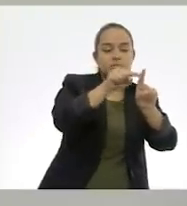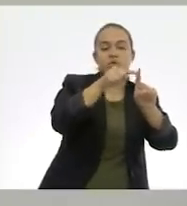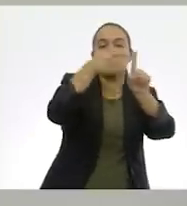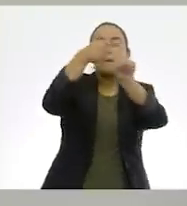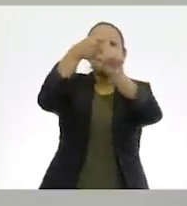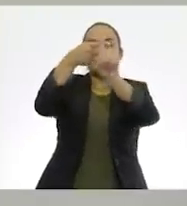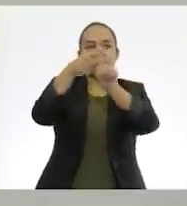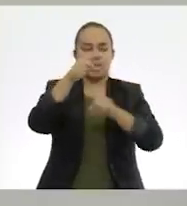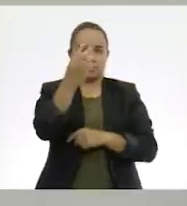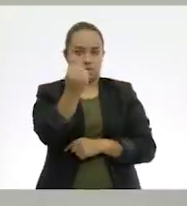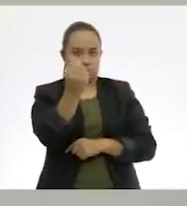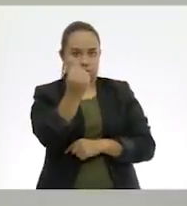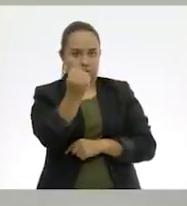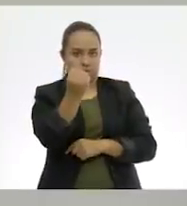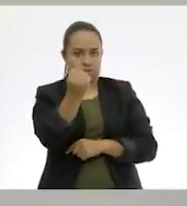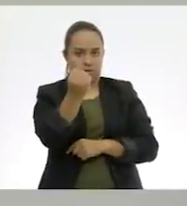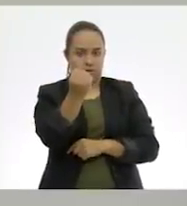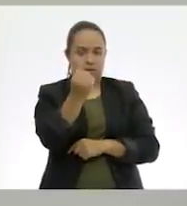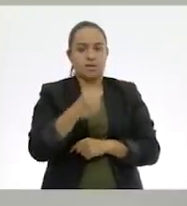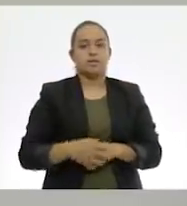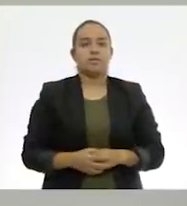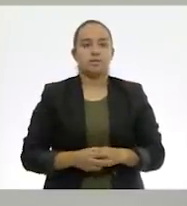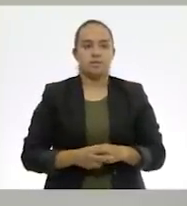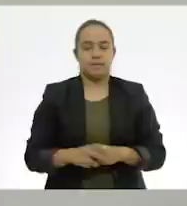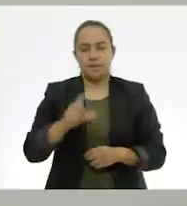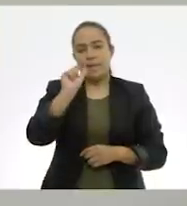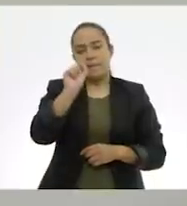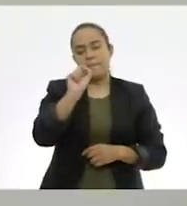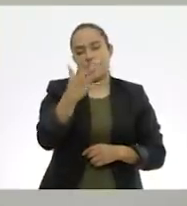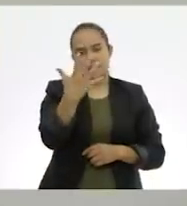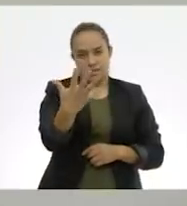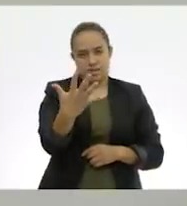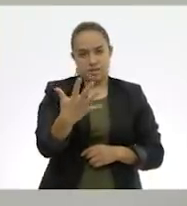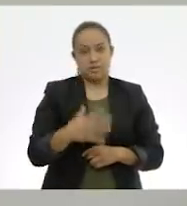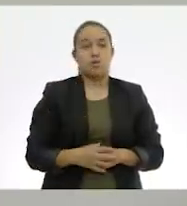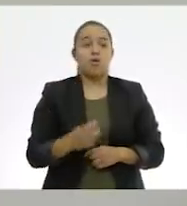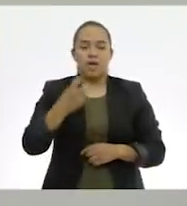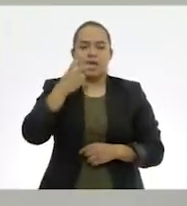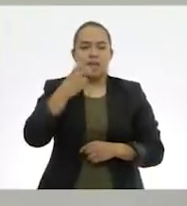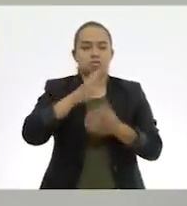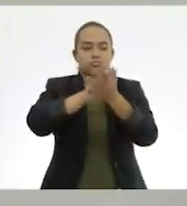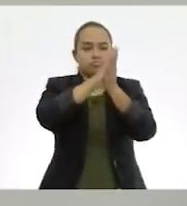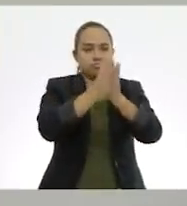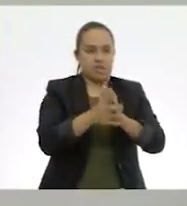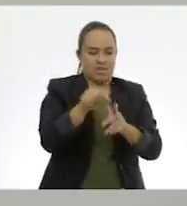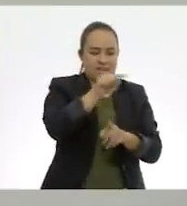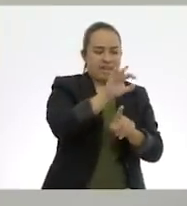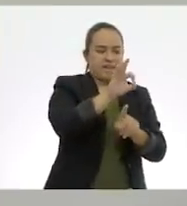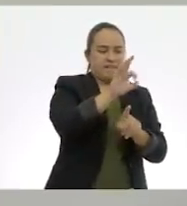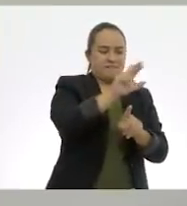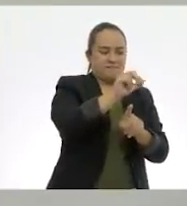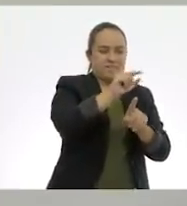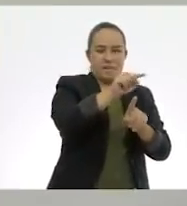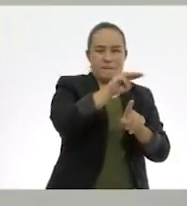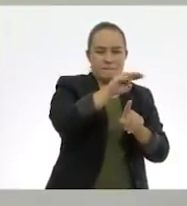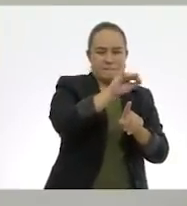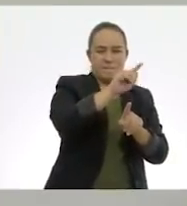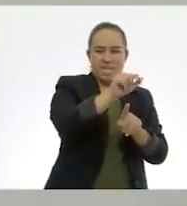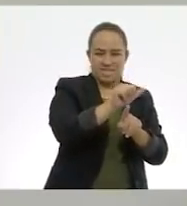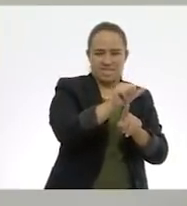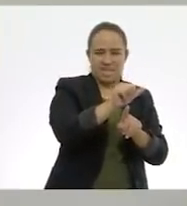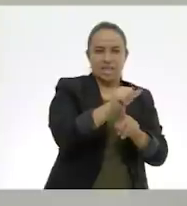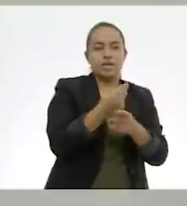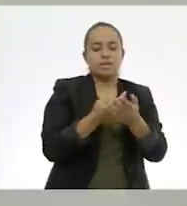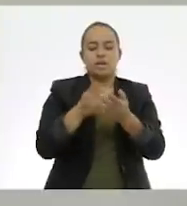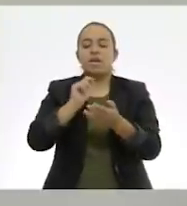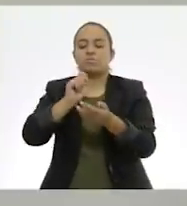Dieciséis por uno, dieciséis. Más nueve, veinticinco. Veinticinco. De esa manera convertimos una fracción mixta a impropia. Muy bien.